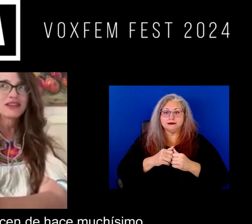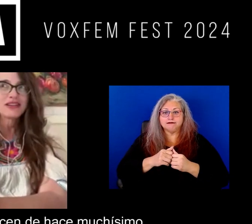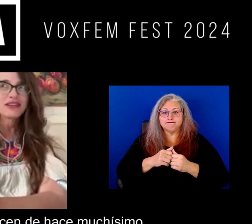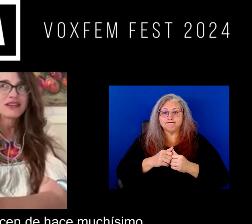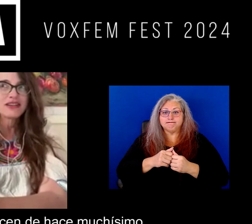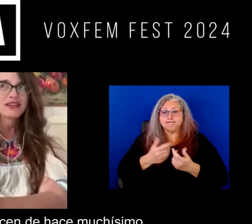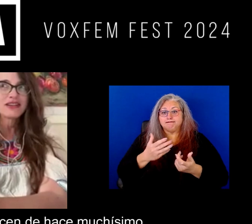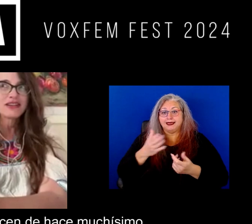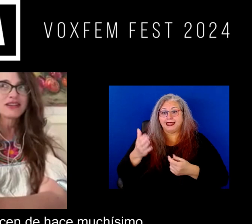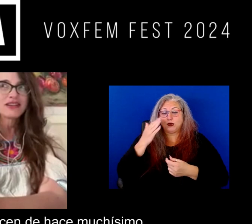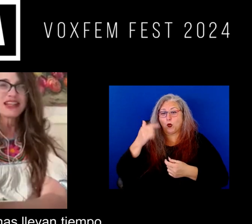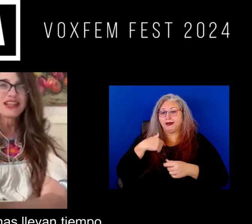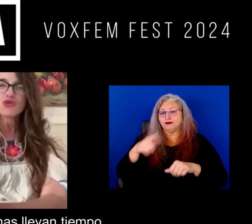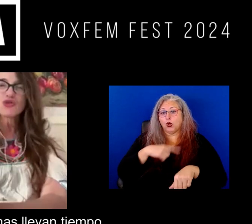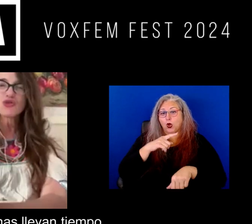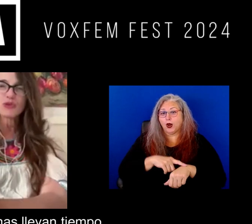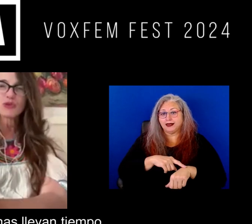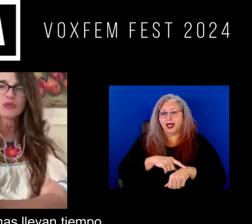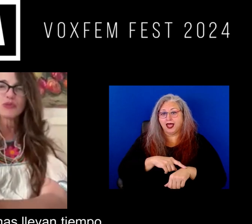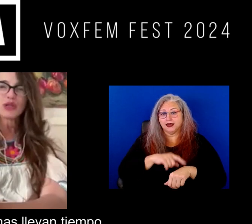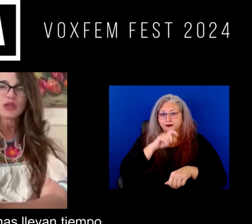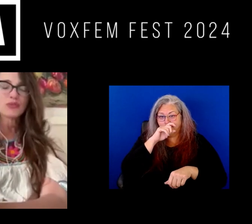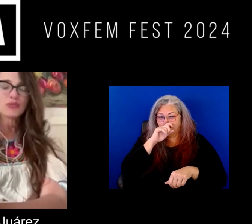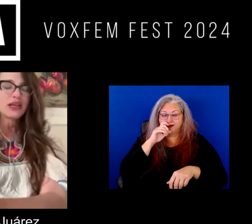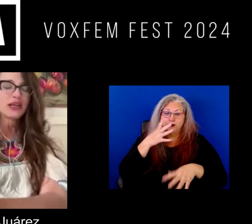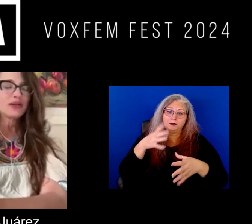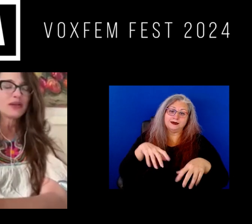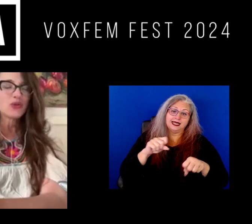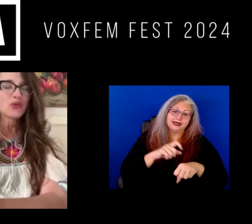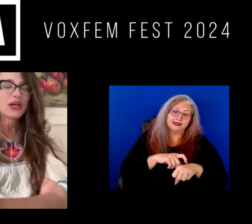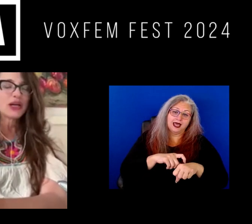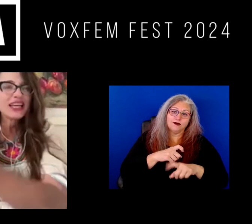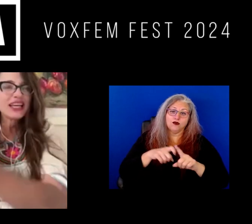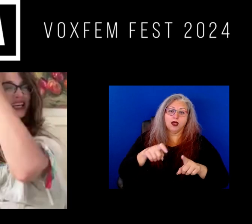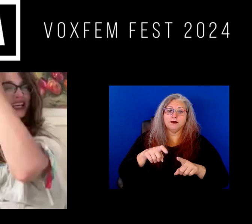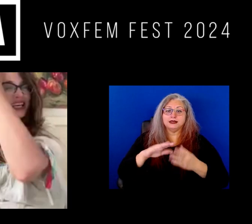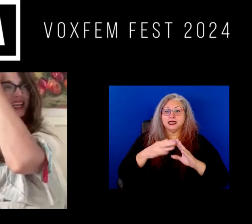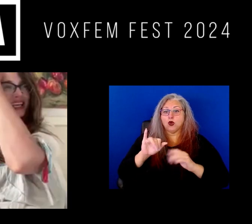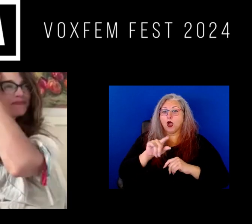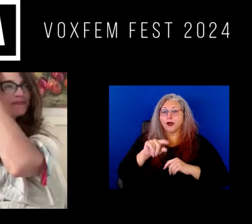muchas pues me conocen de hace muchísimo tiempo algunas llevan tiempo en Ciudad Juárez